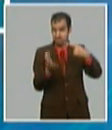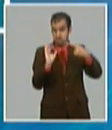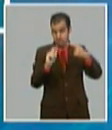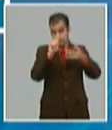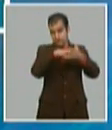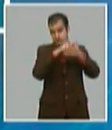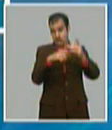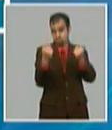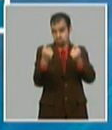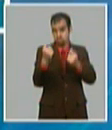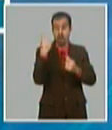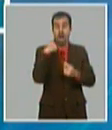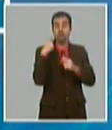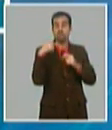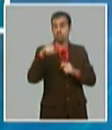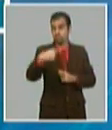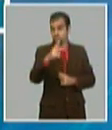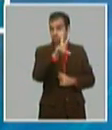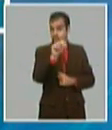2021